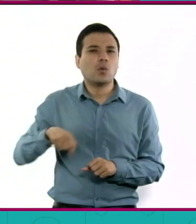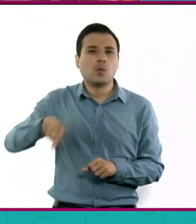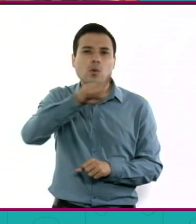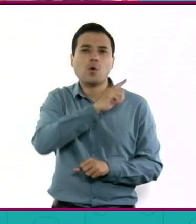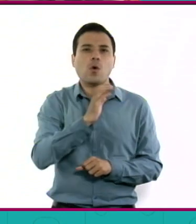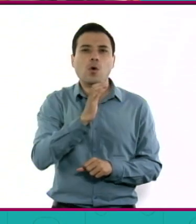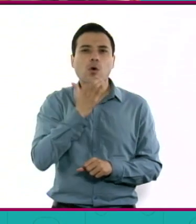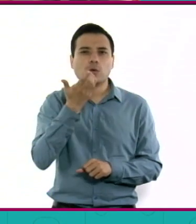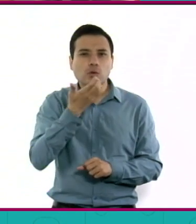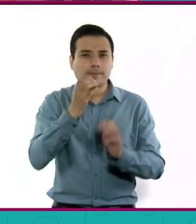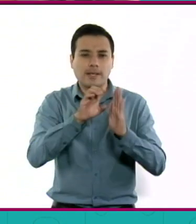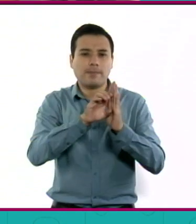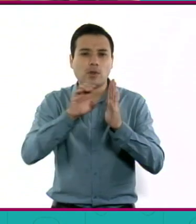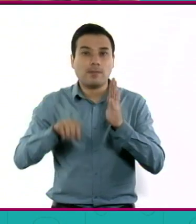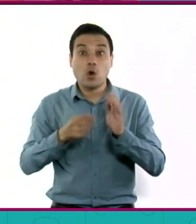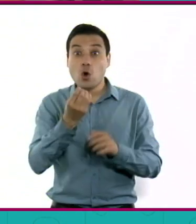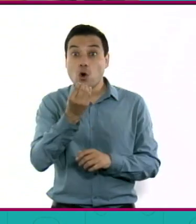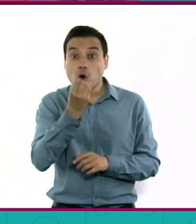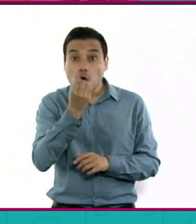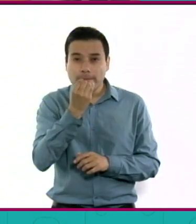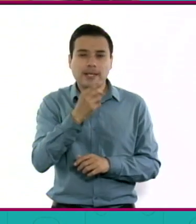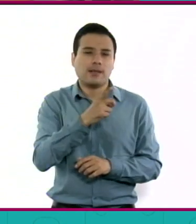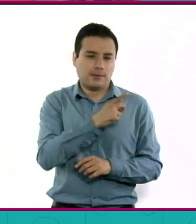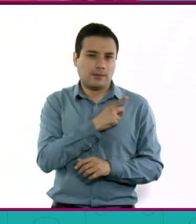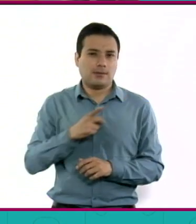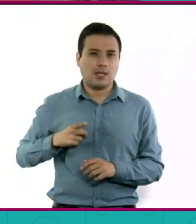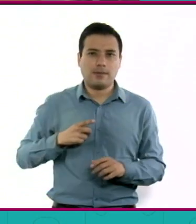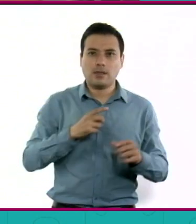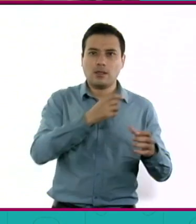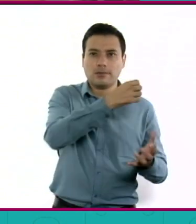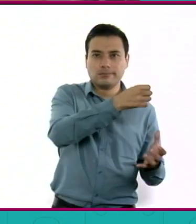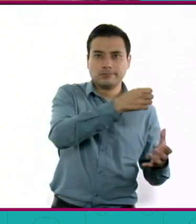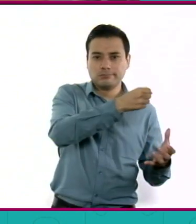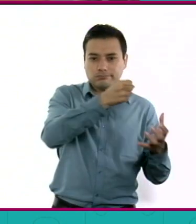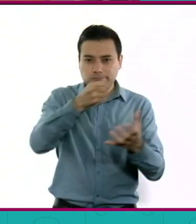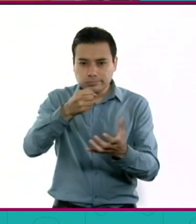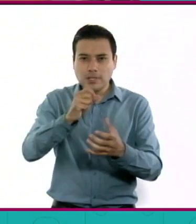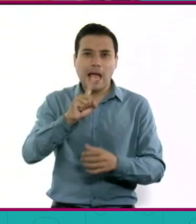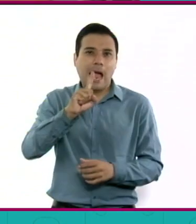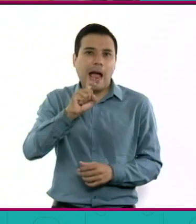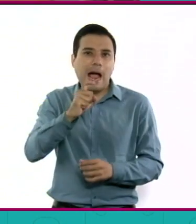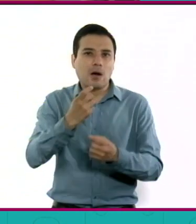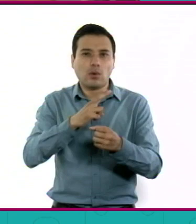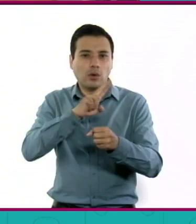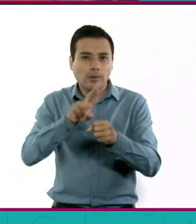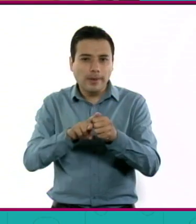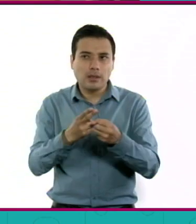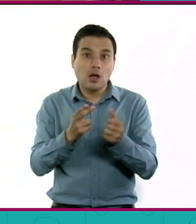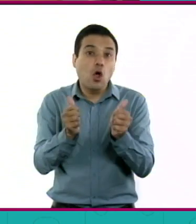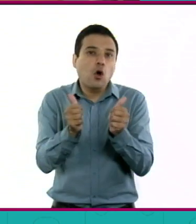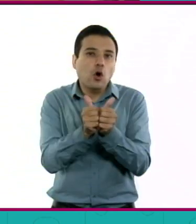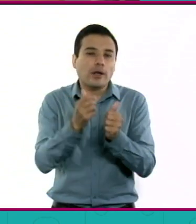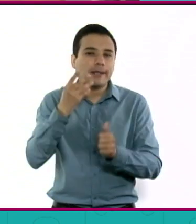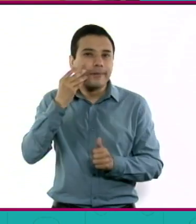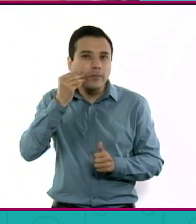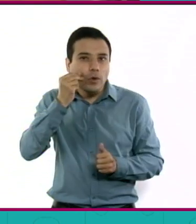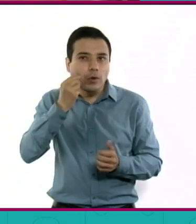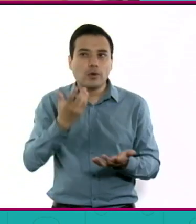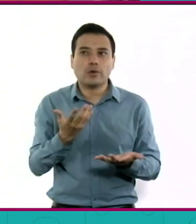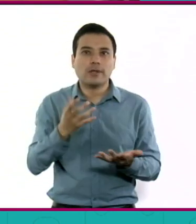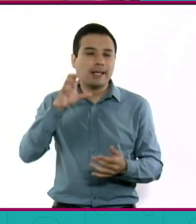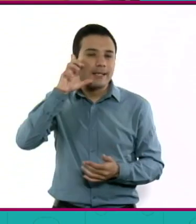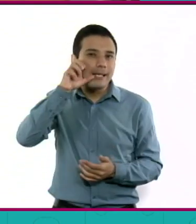agua simple potable. Es decir, les puede poner unas rodajitas de limón, de naranja,